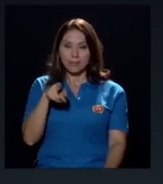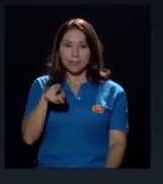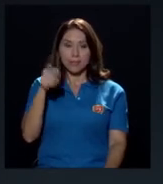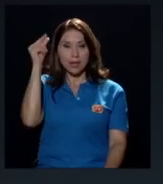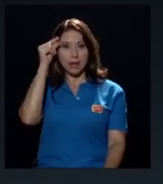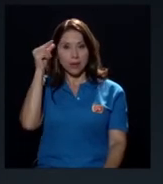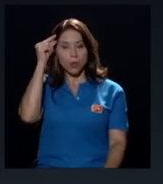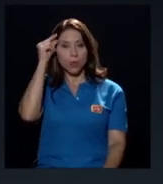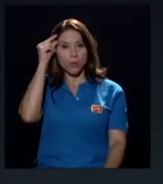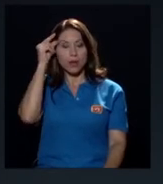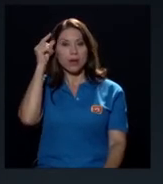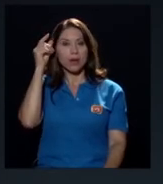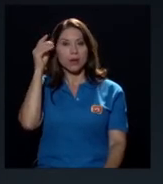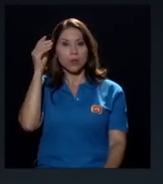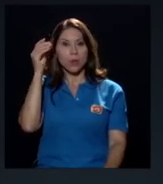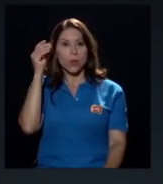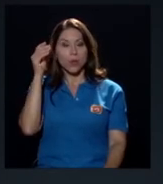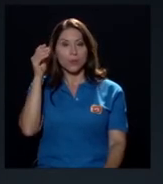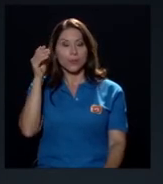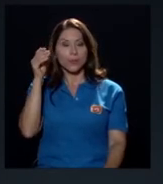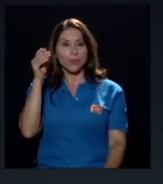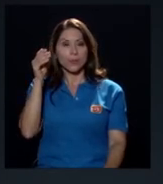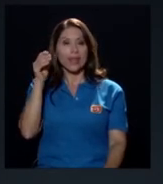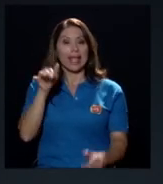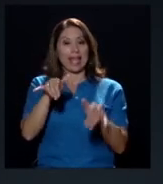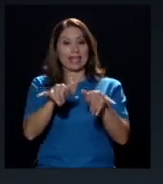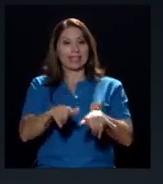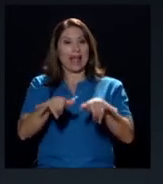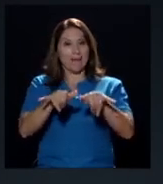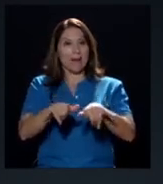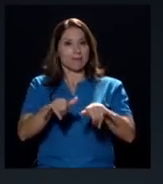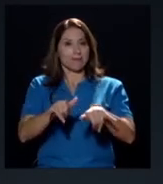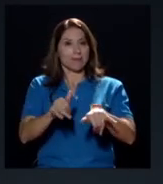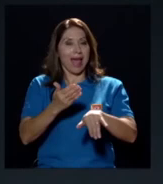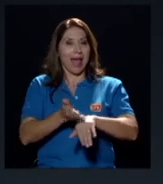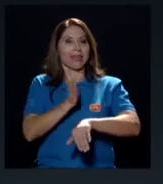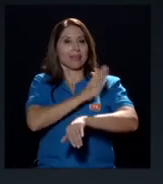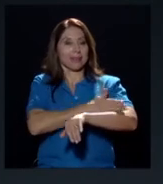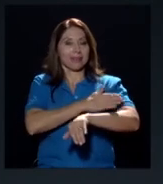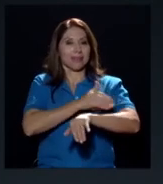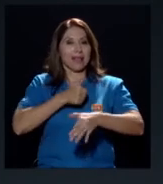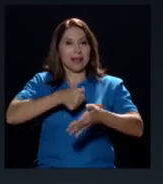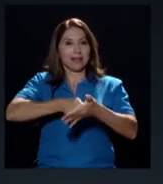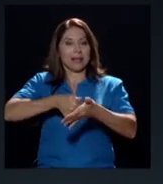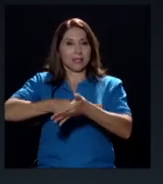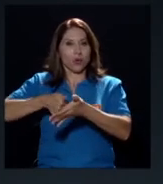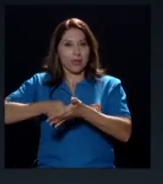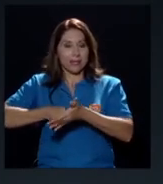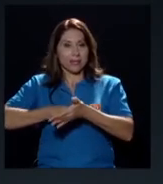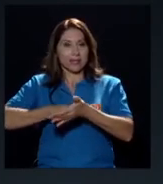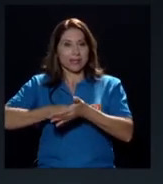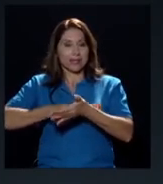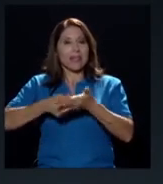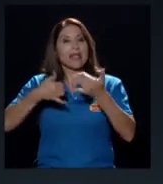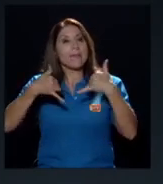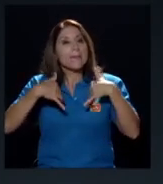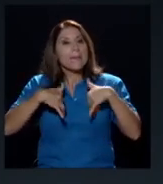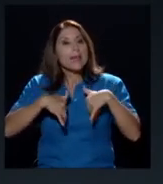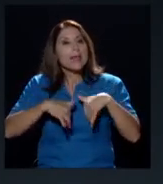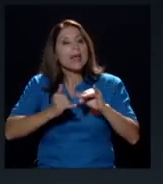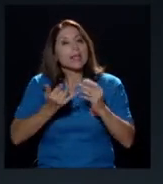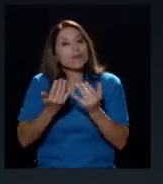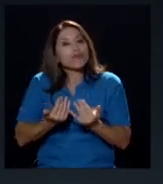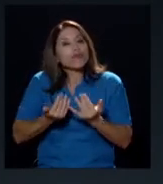en ejercicio antes de las elecciones y mientras hay un nuevo